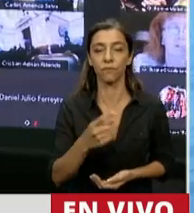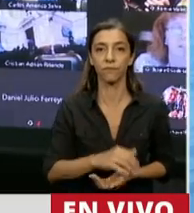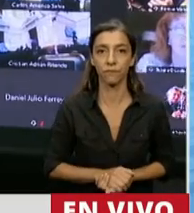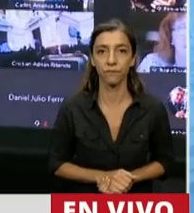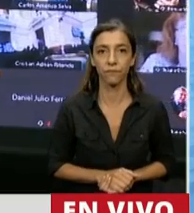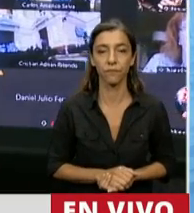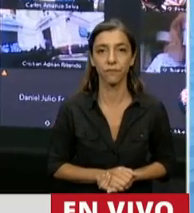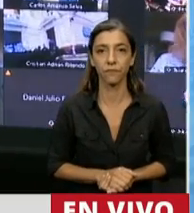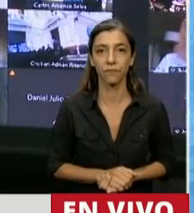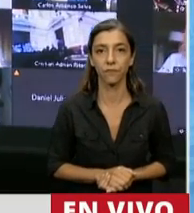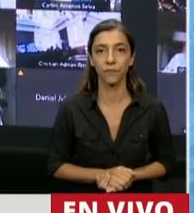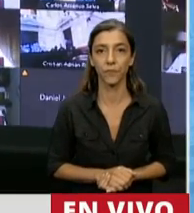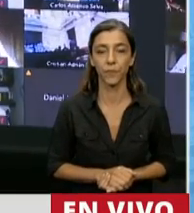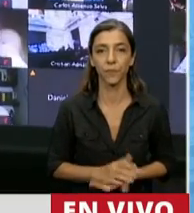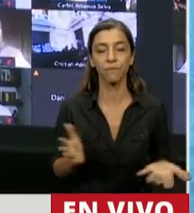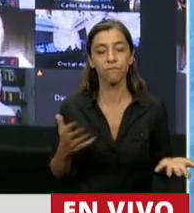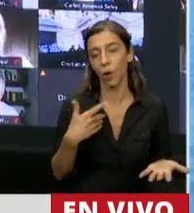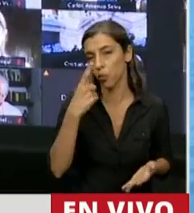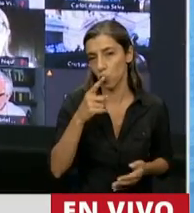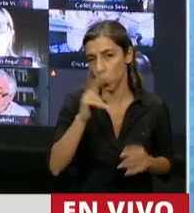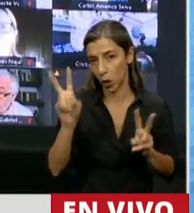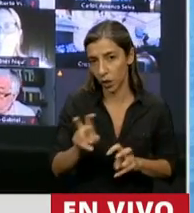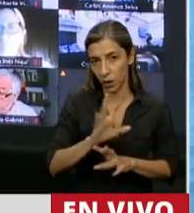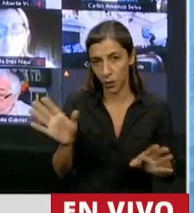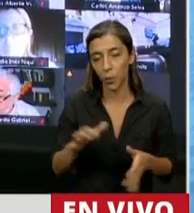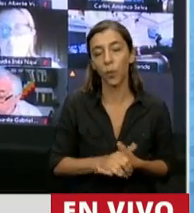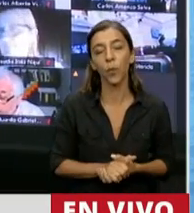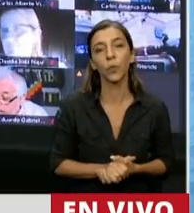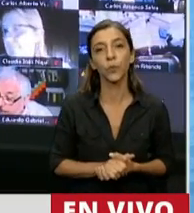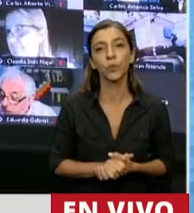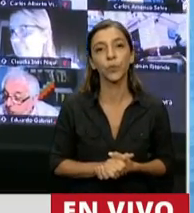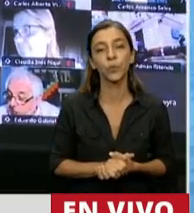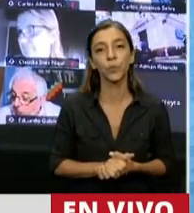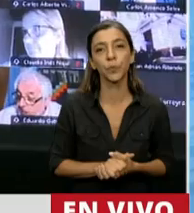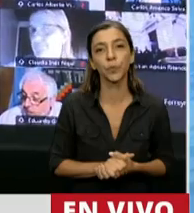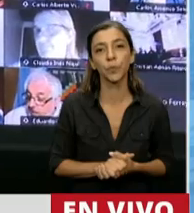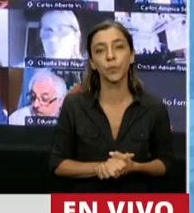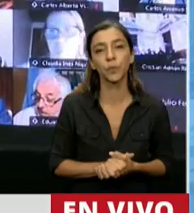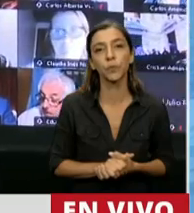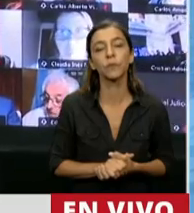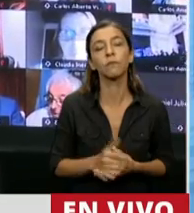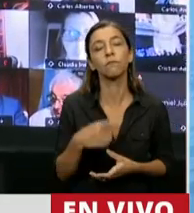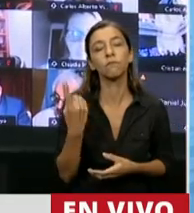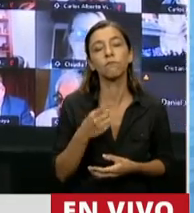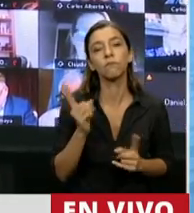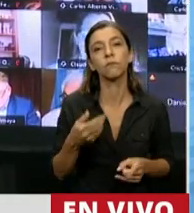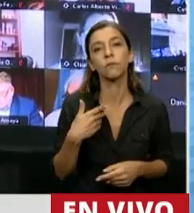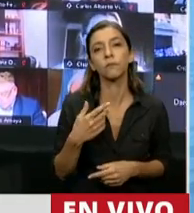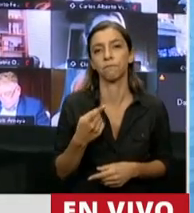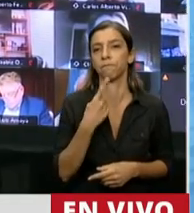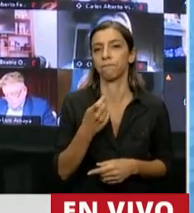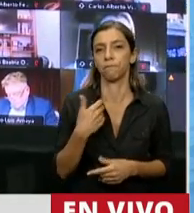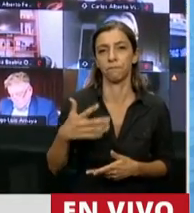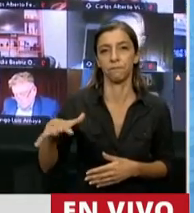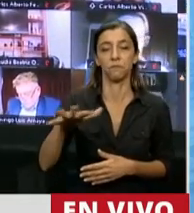último tema, también para ver el desinterés del sector,